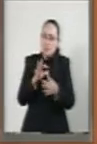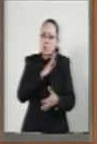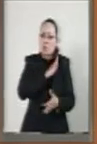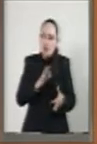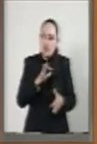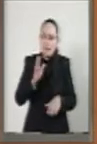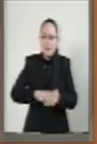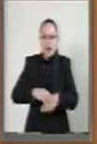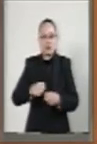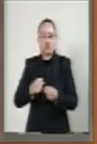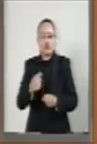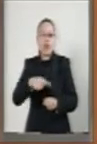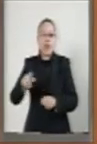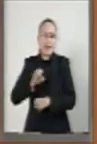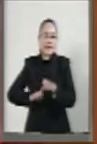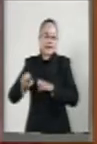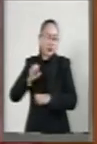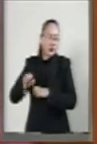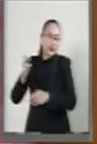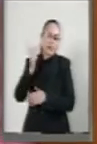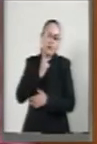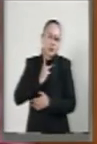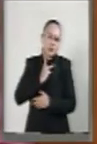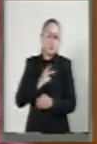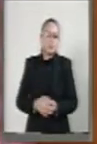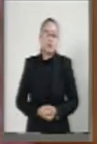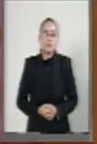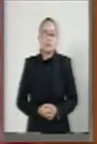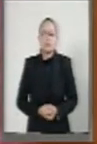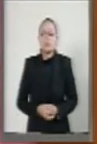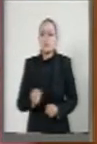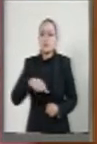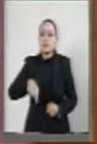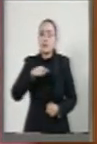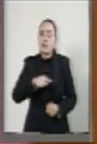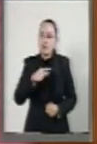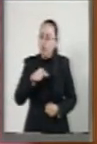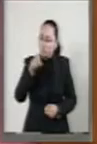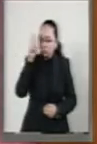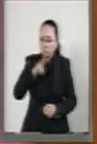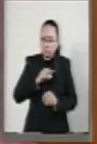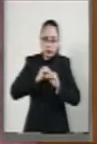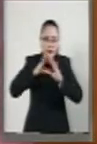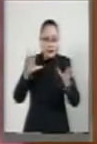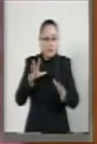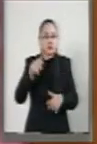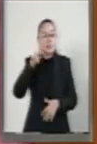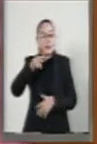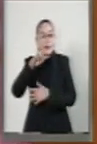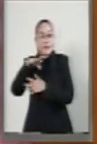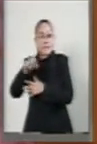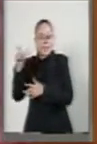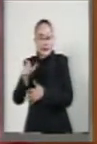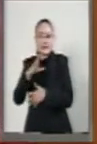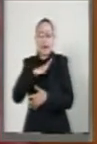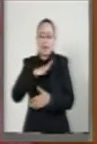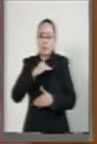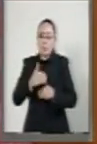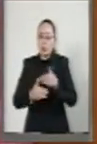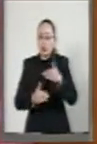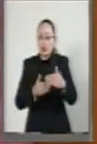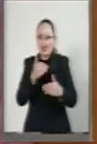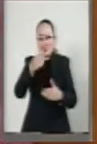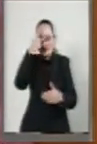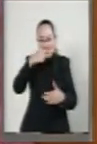fortalecimiento de la industria petrolera. Hoy, no queda duda de que Pemex esté en un proceso de